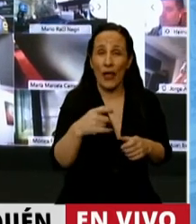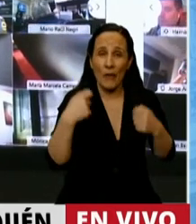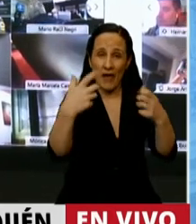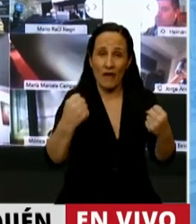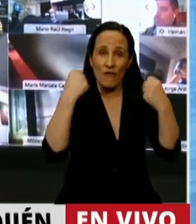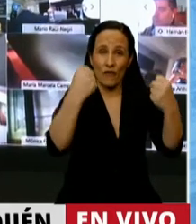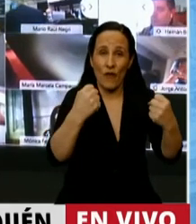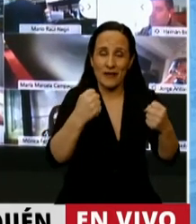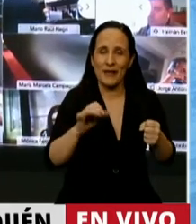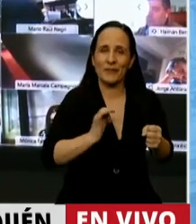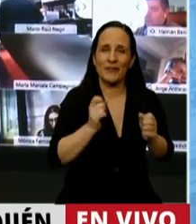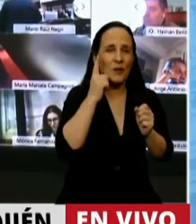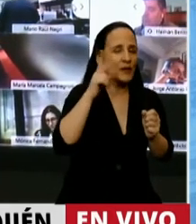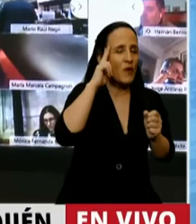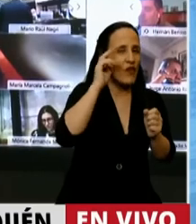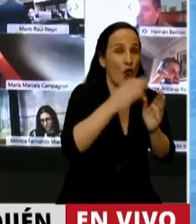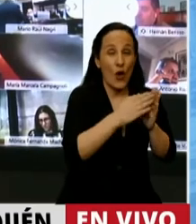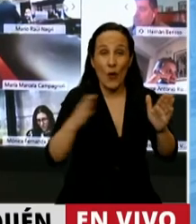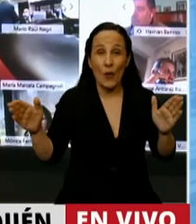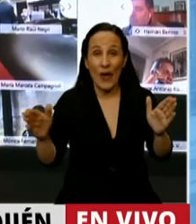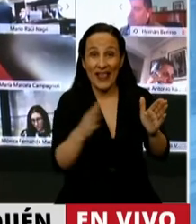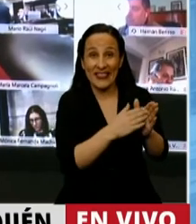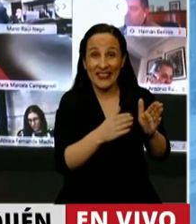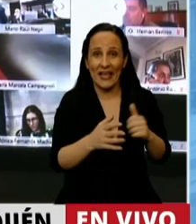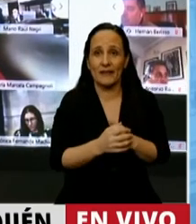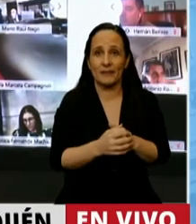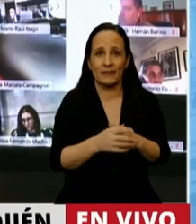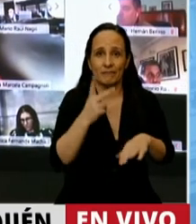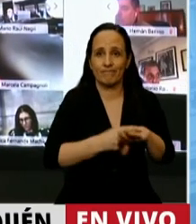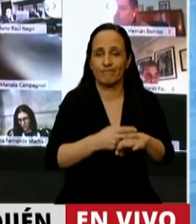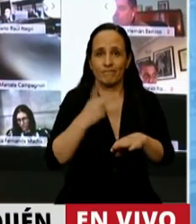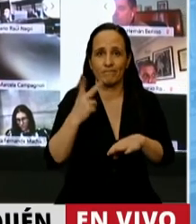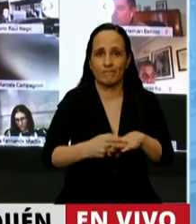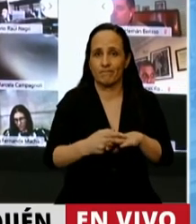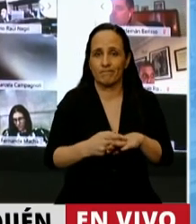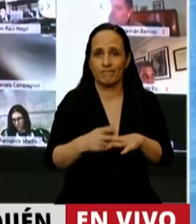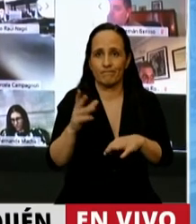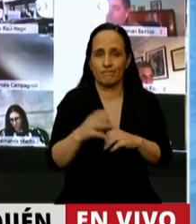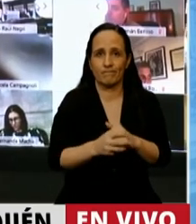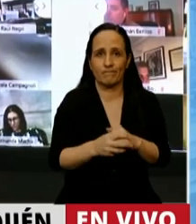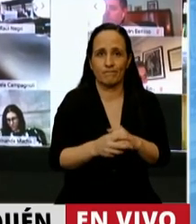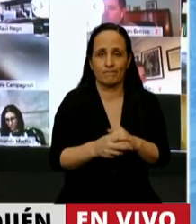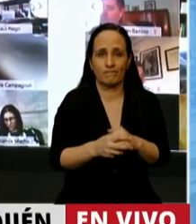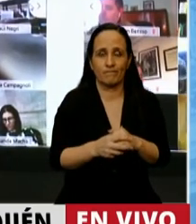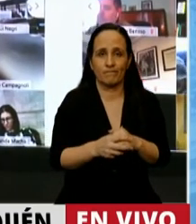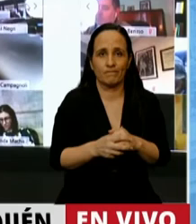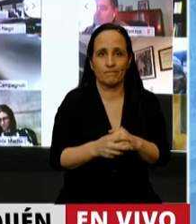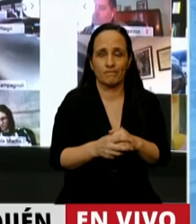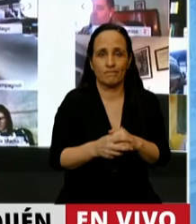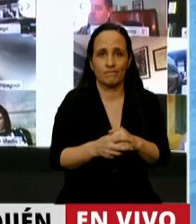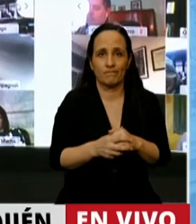se coparticipaba el 50, hoy no llegamos al 30.